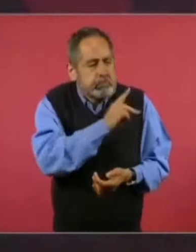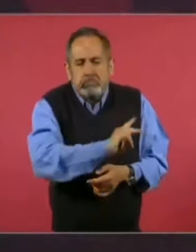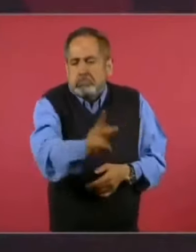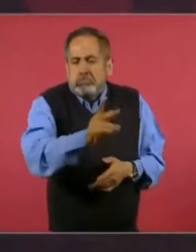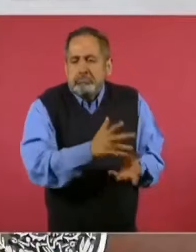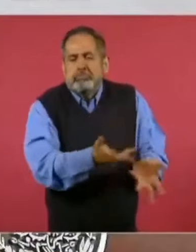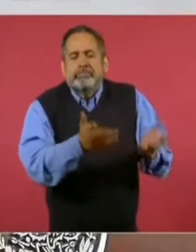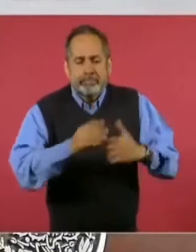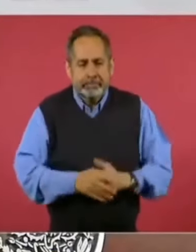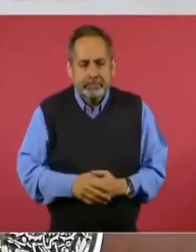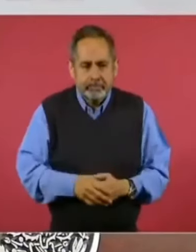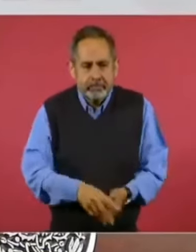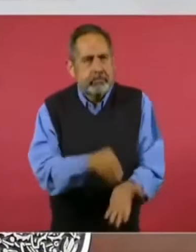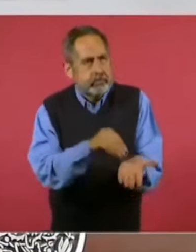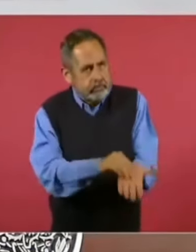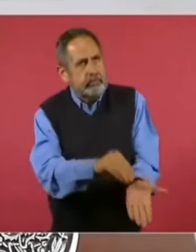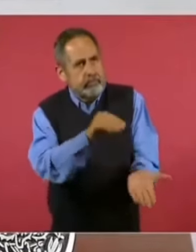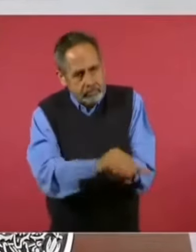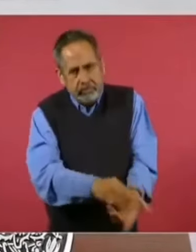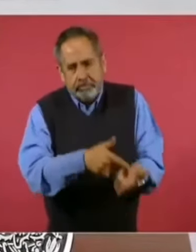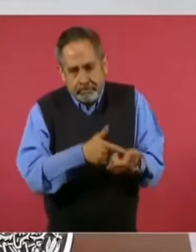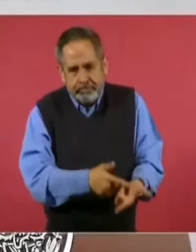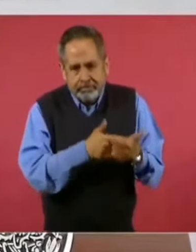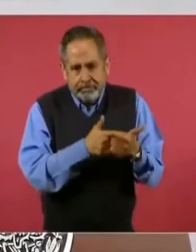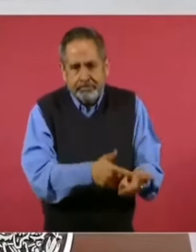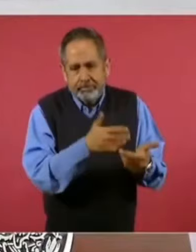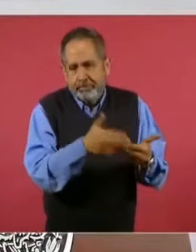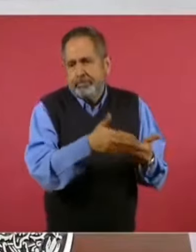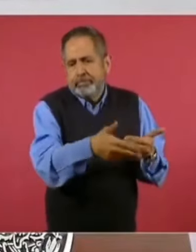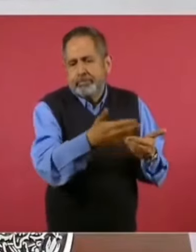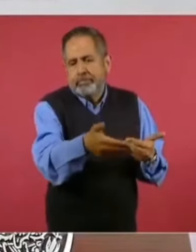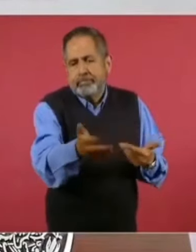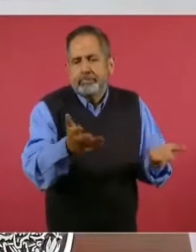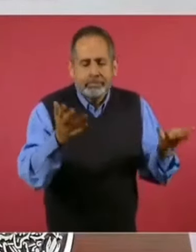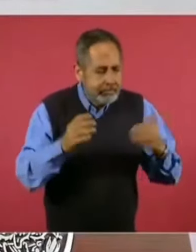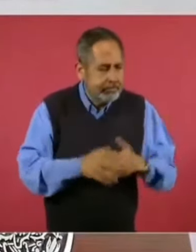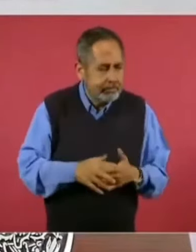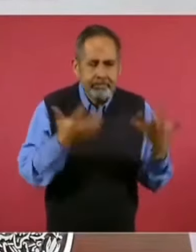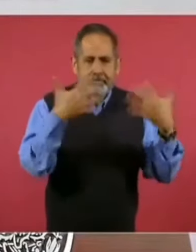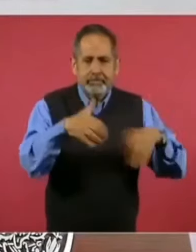Y sigue en la